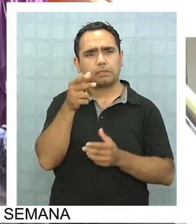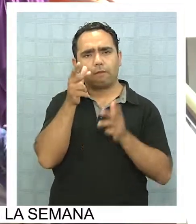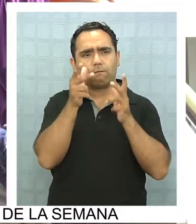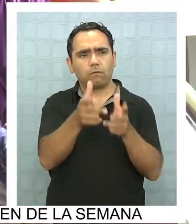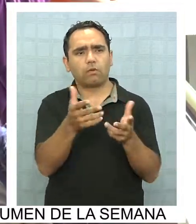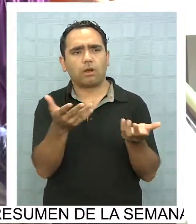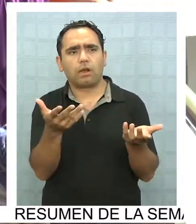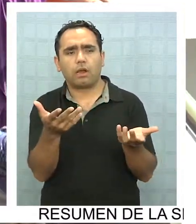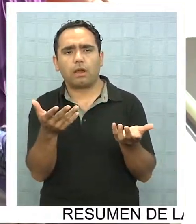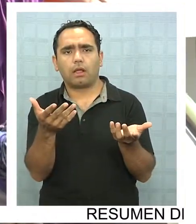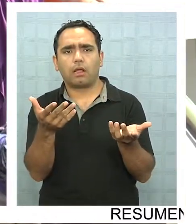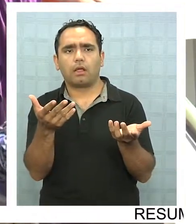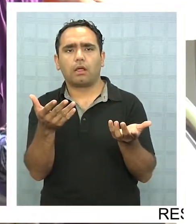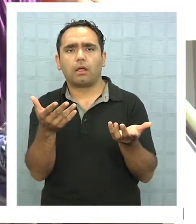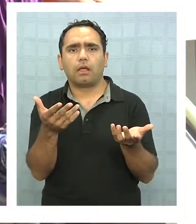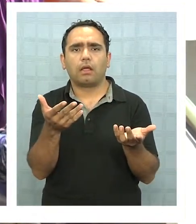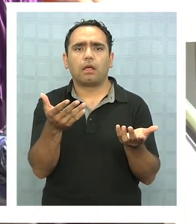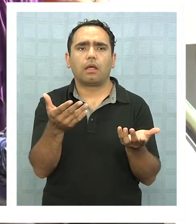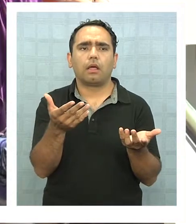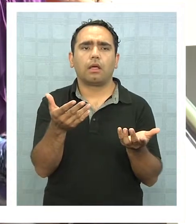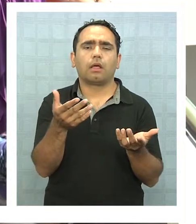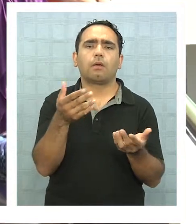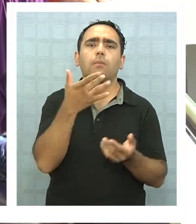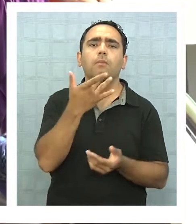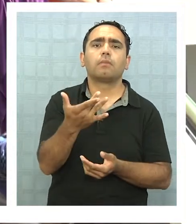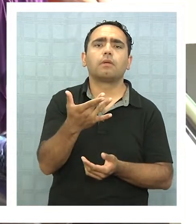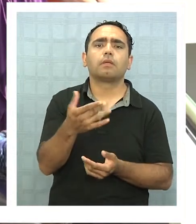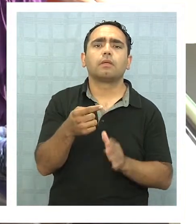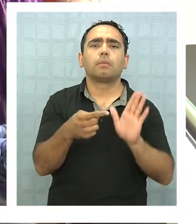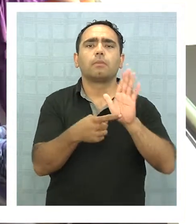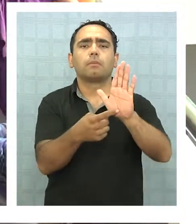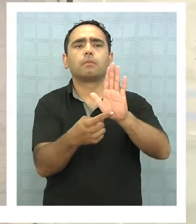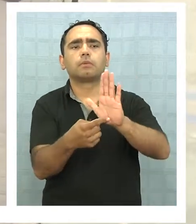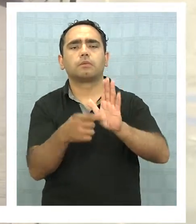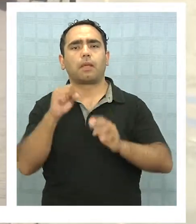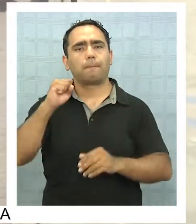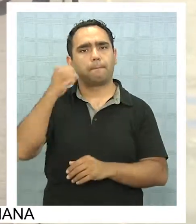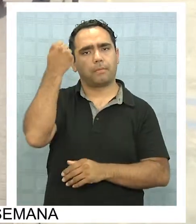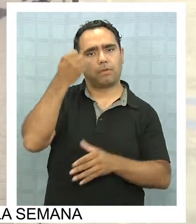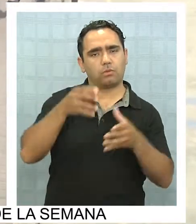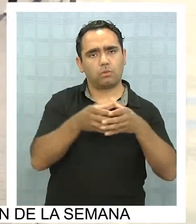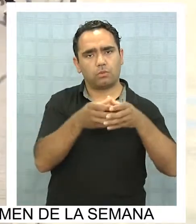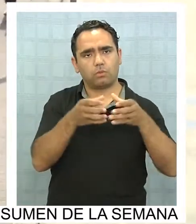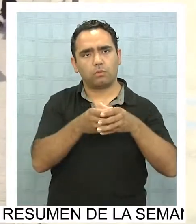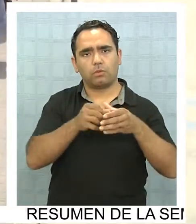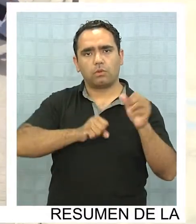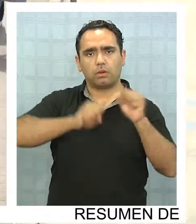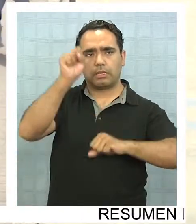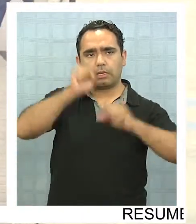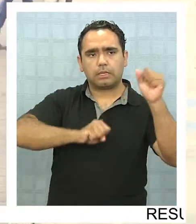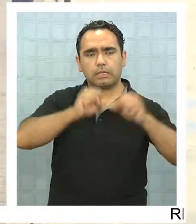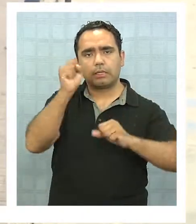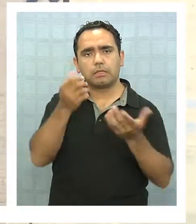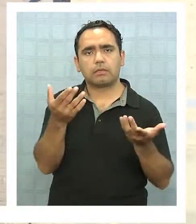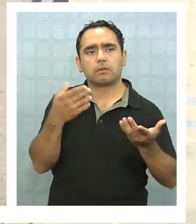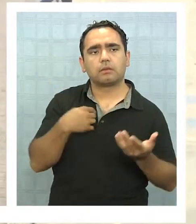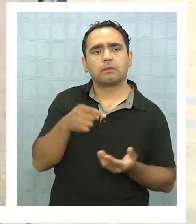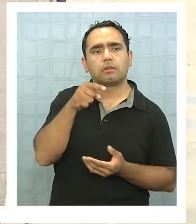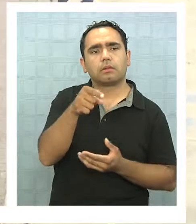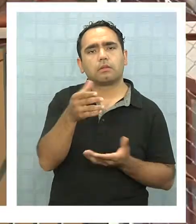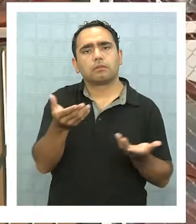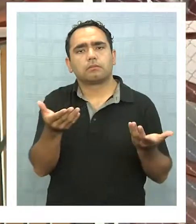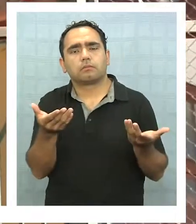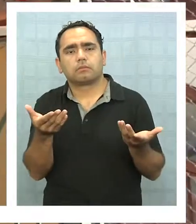yo creo que para demostrar el poder que tienen los partidos por sobre las personas. mafias de los